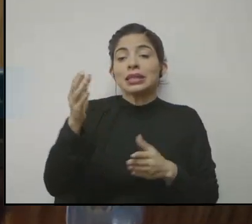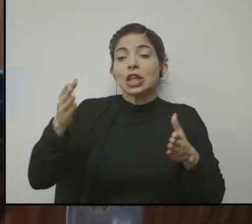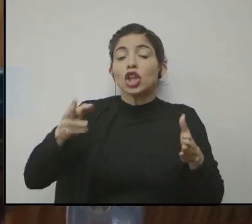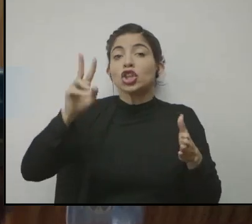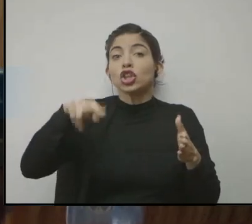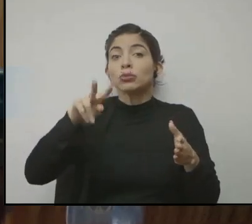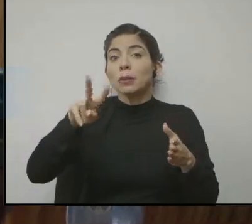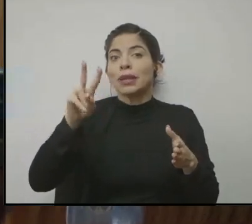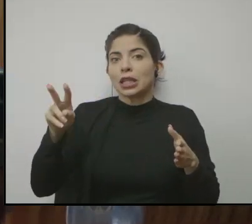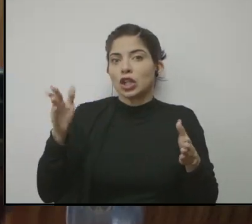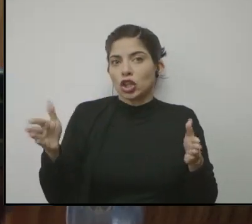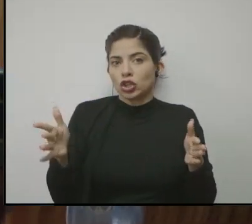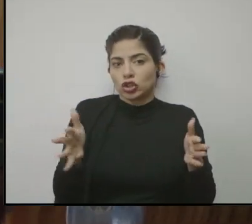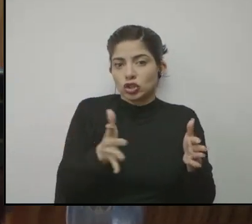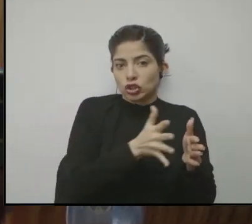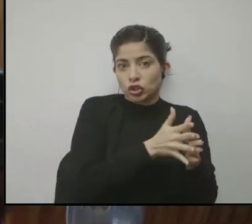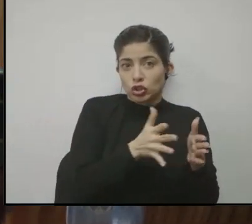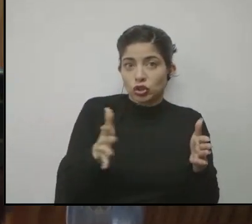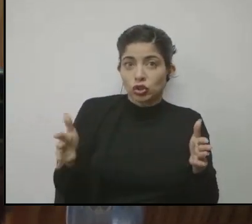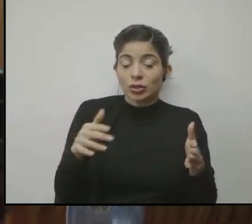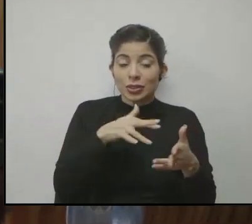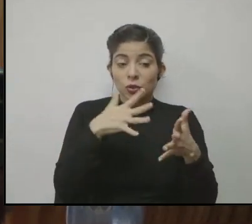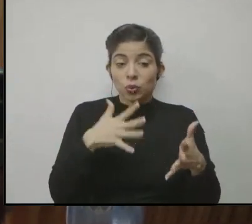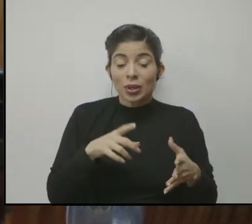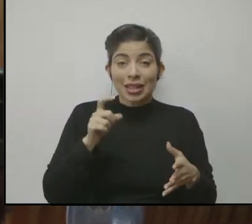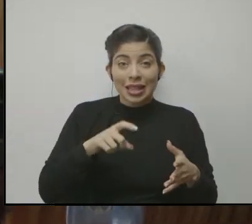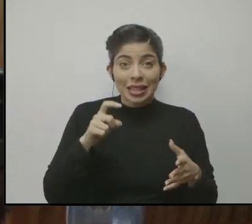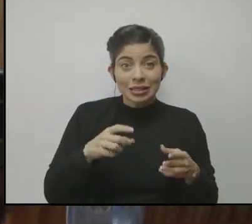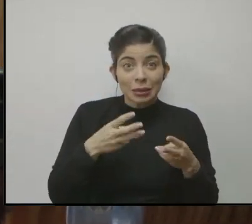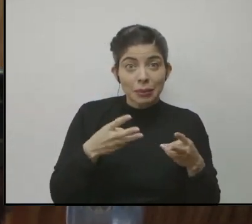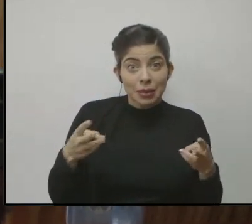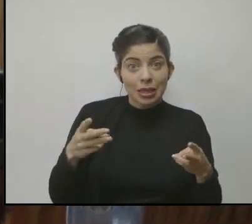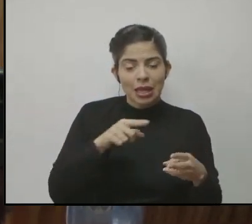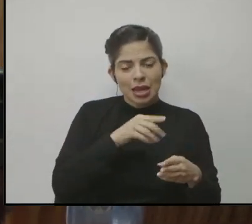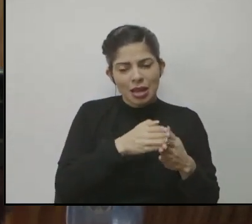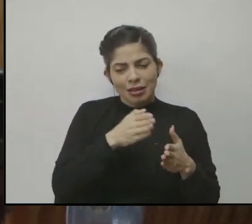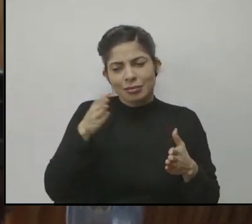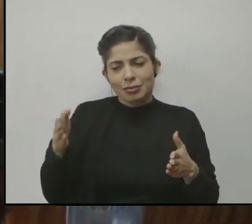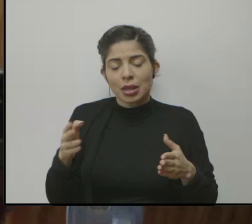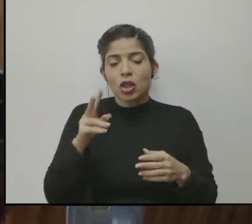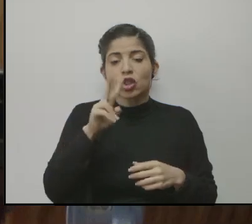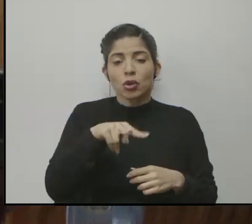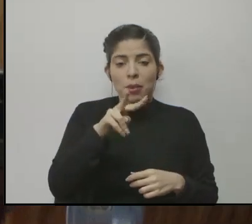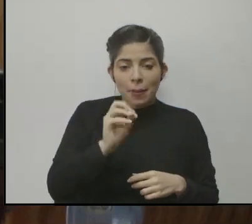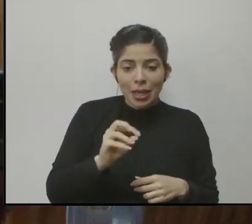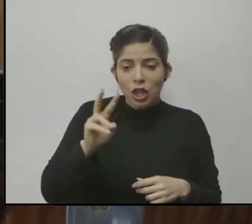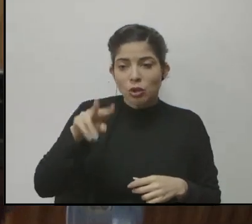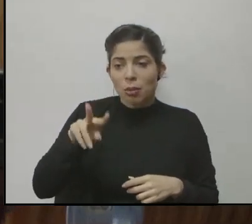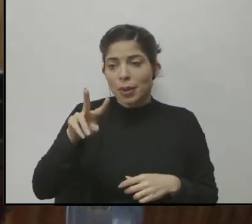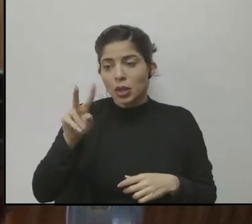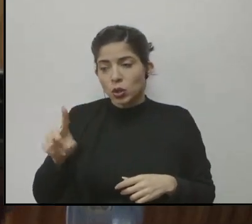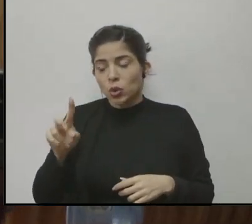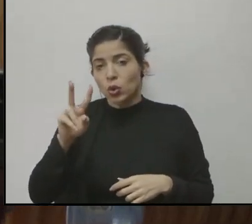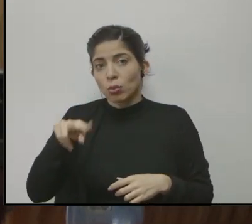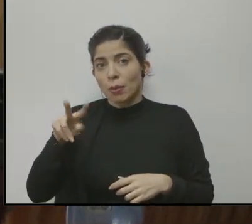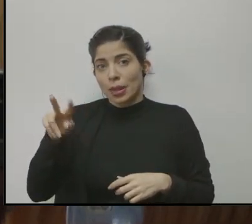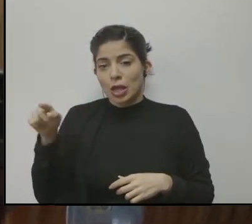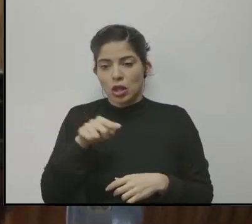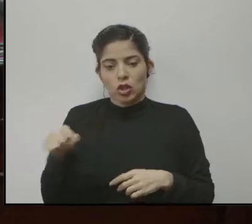para que esos aprendizajes base que requieren nuestros estudiantes sean abordados durante el 20, el 21 y el 22.